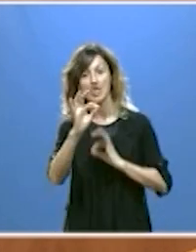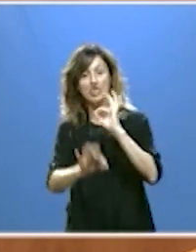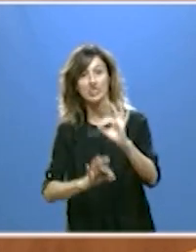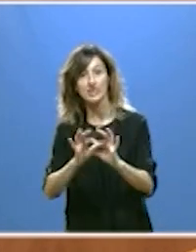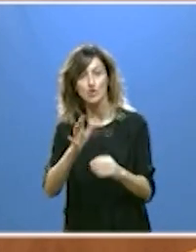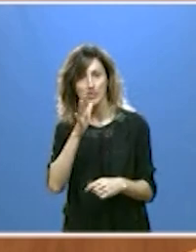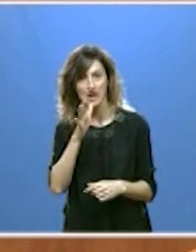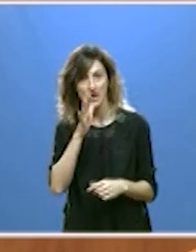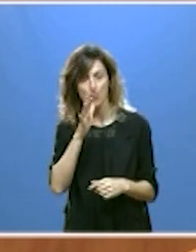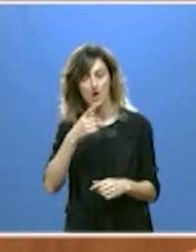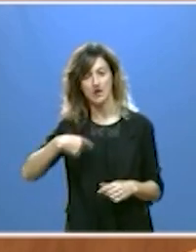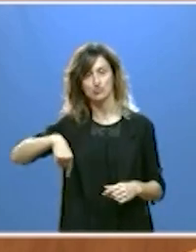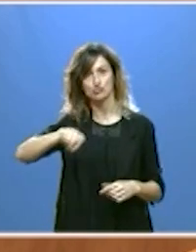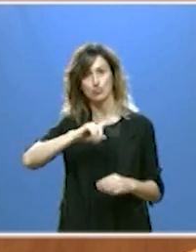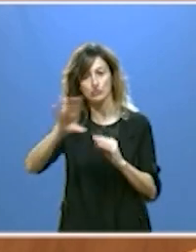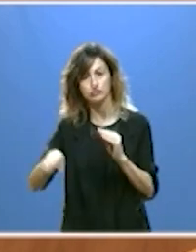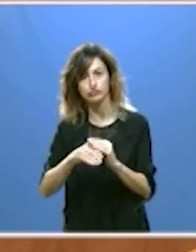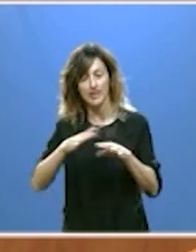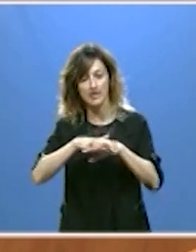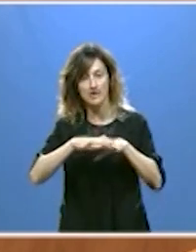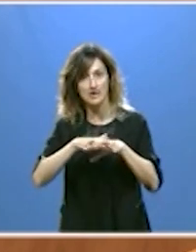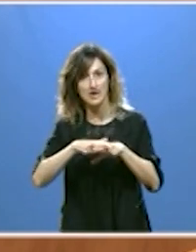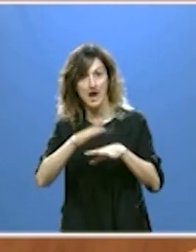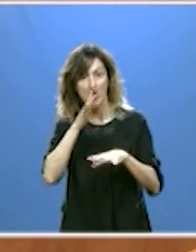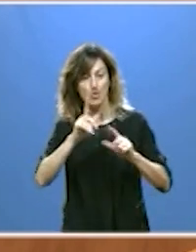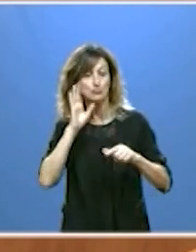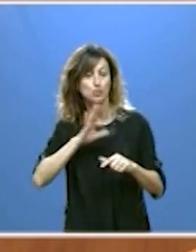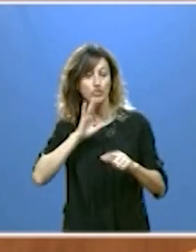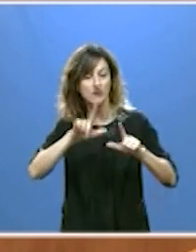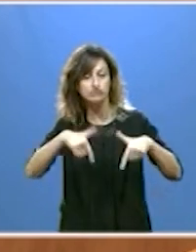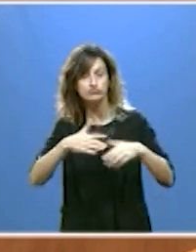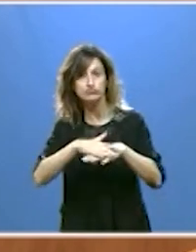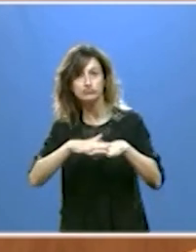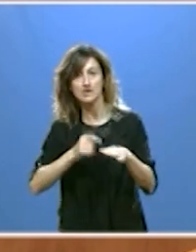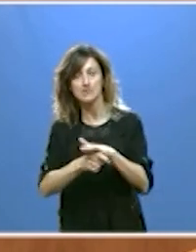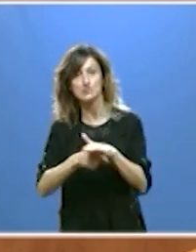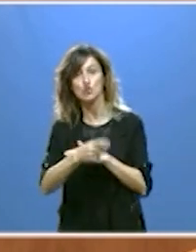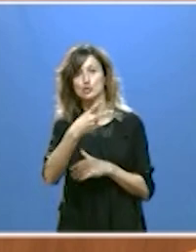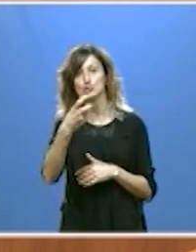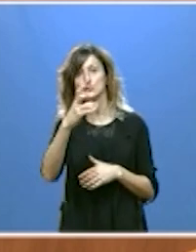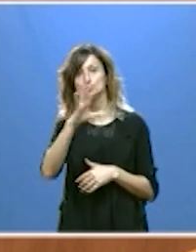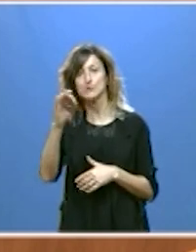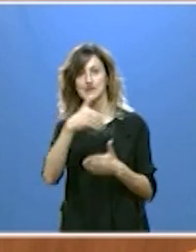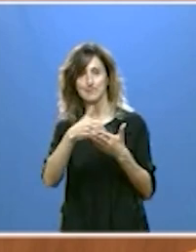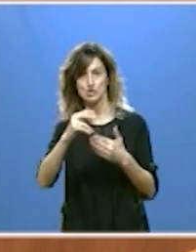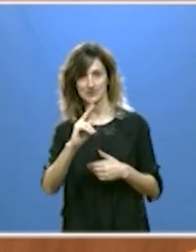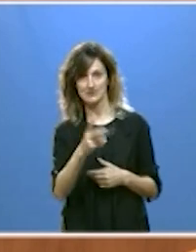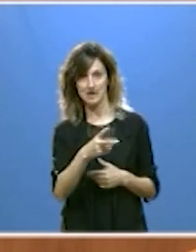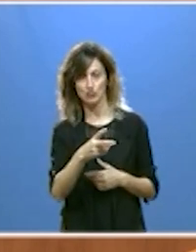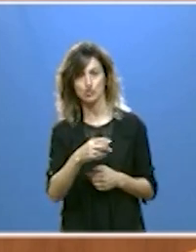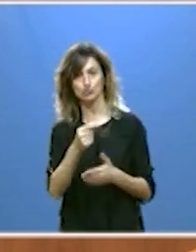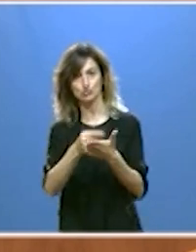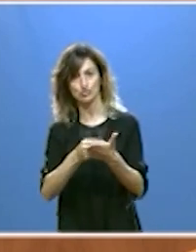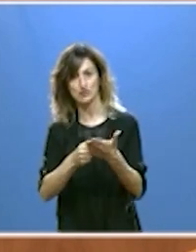estamos completando la depuración de las aguas residuales con una inversión total de 250 millones de euros y la